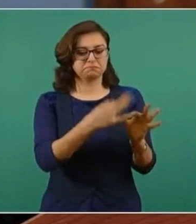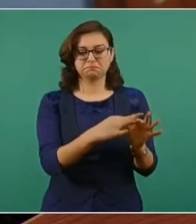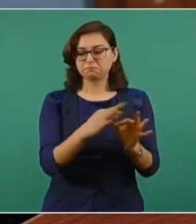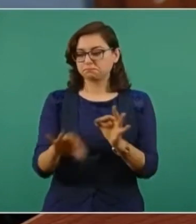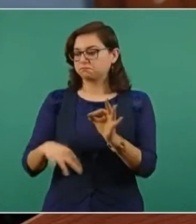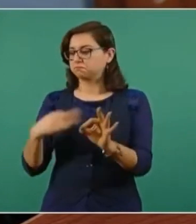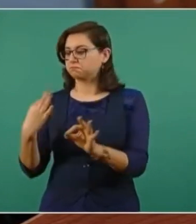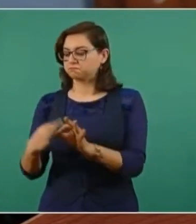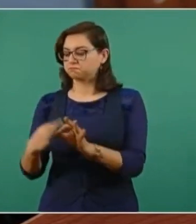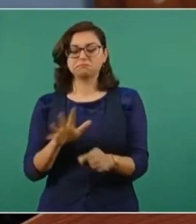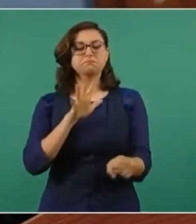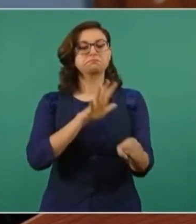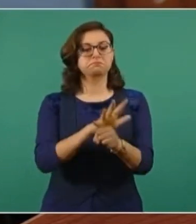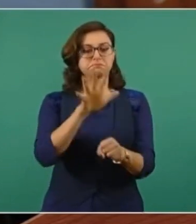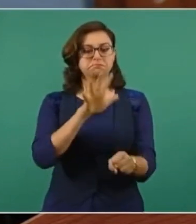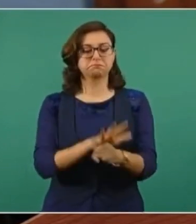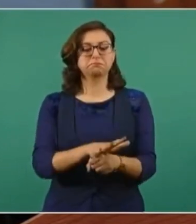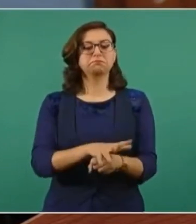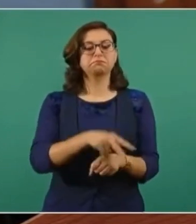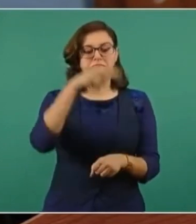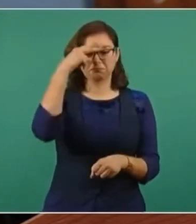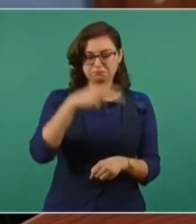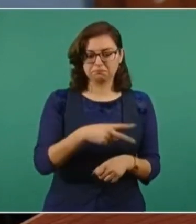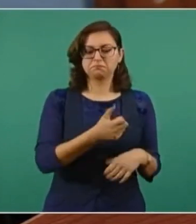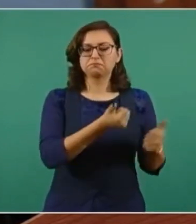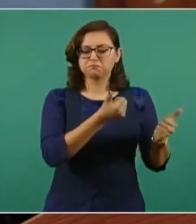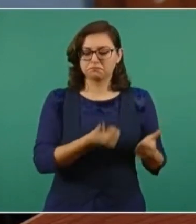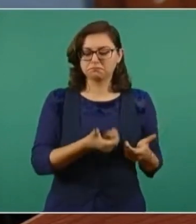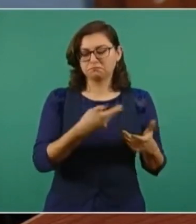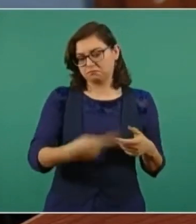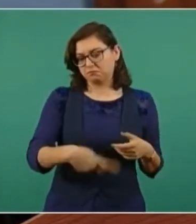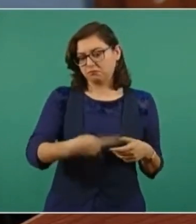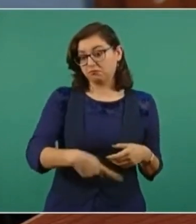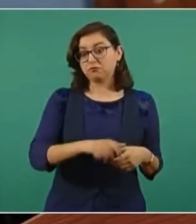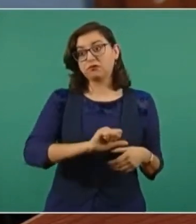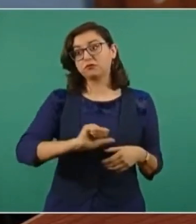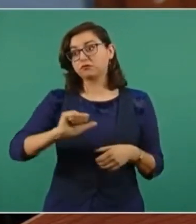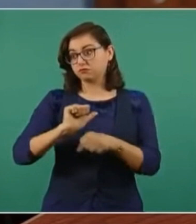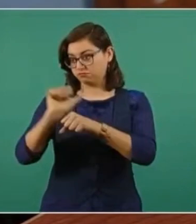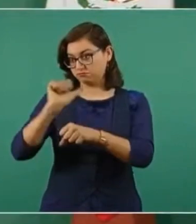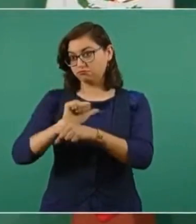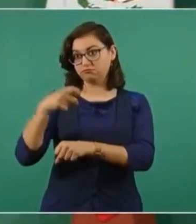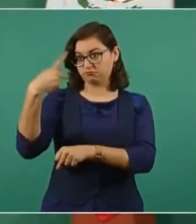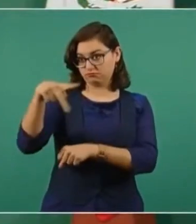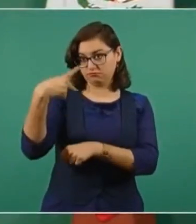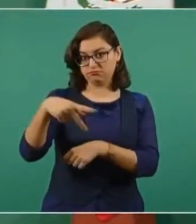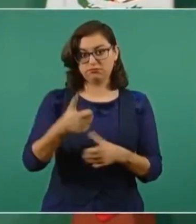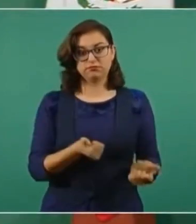de vacunas para México, para Argentina y para otros países